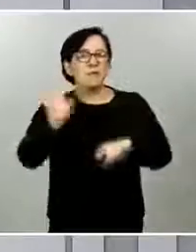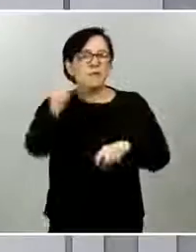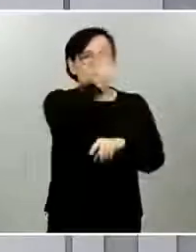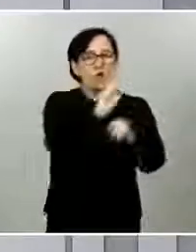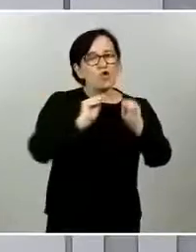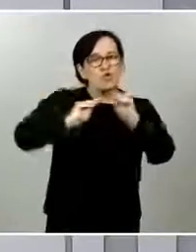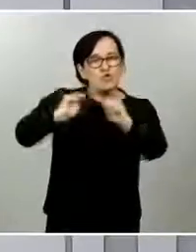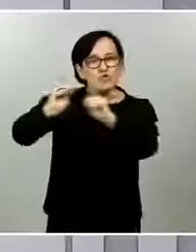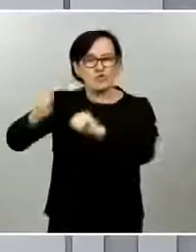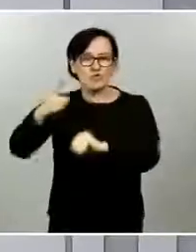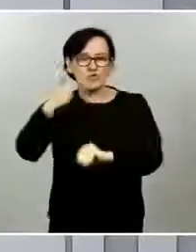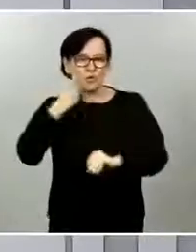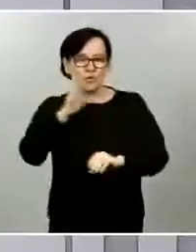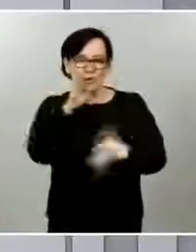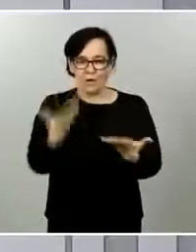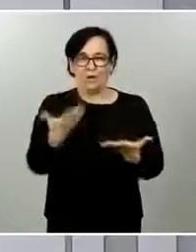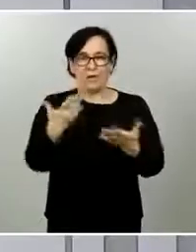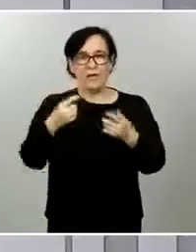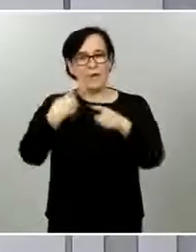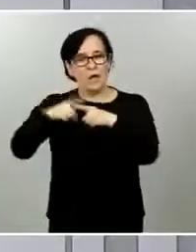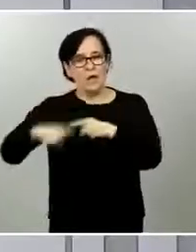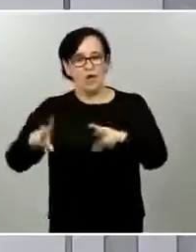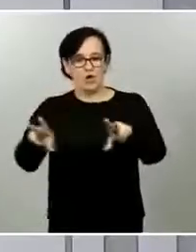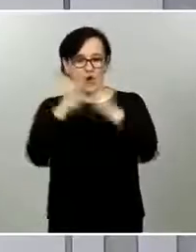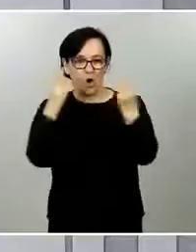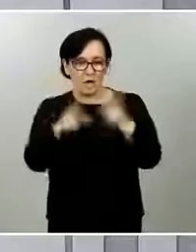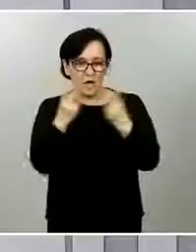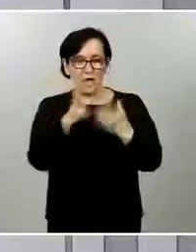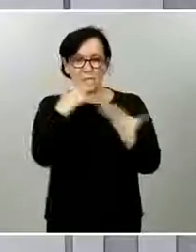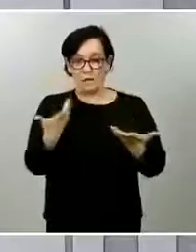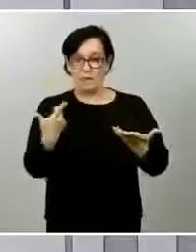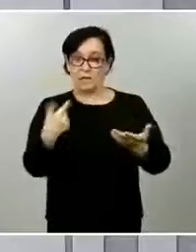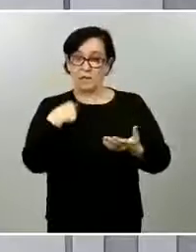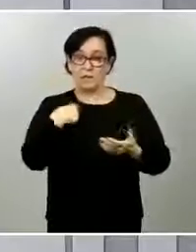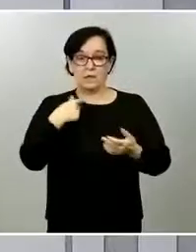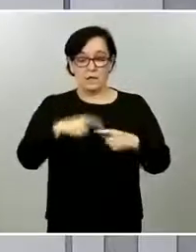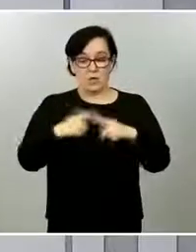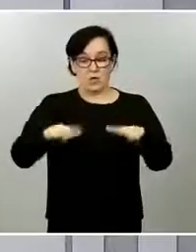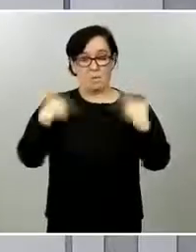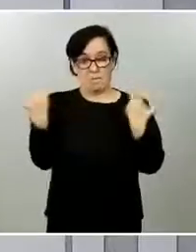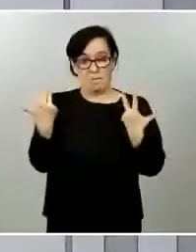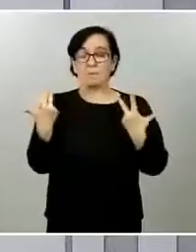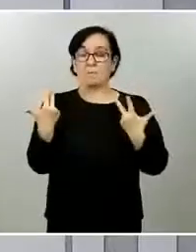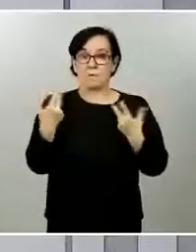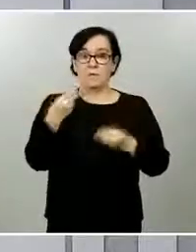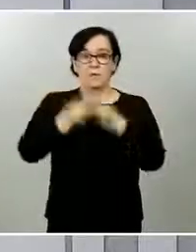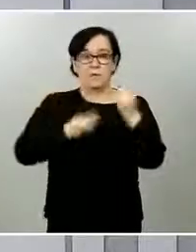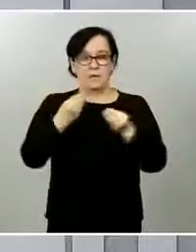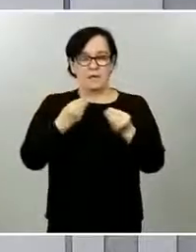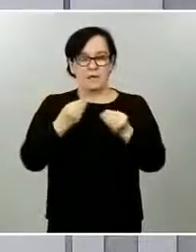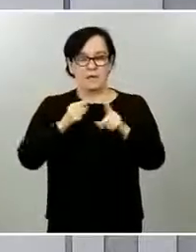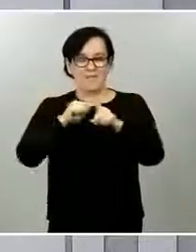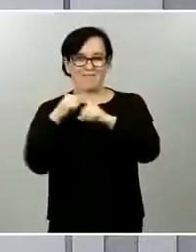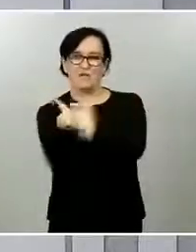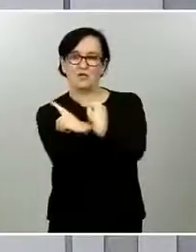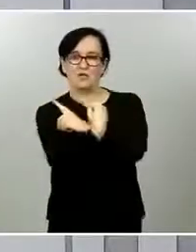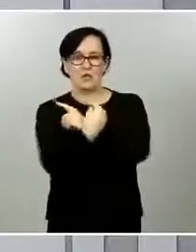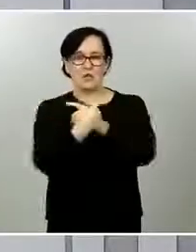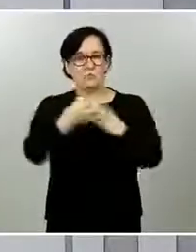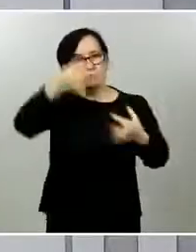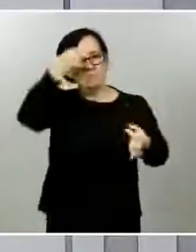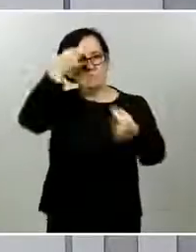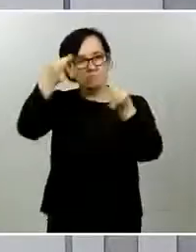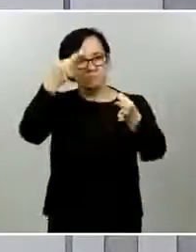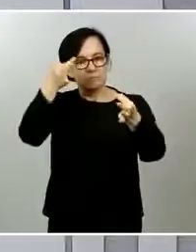detección, de respuesta, de seguimiento de los casos, todo ello con la idiosincrasia de cada lugar, con los elementos económicos,